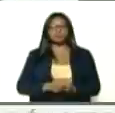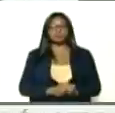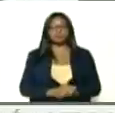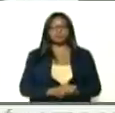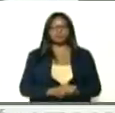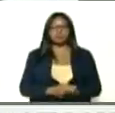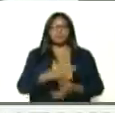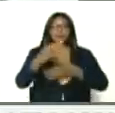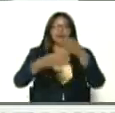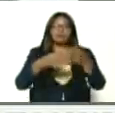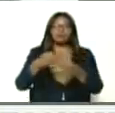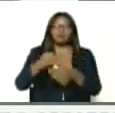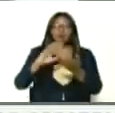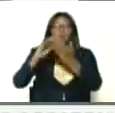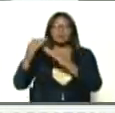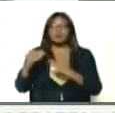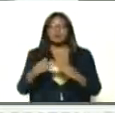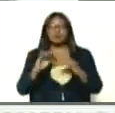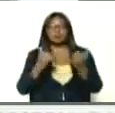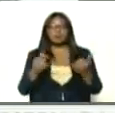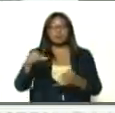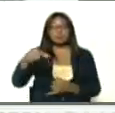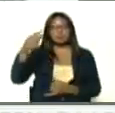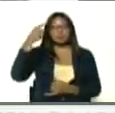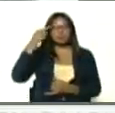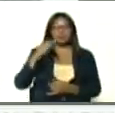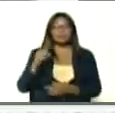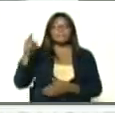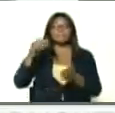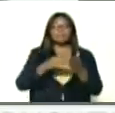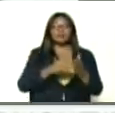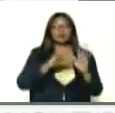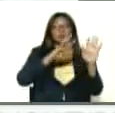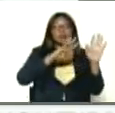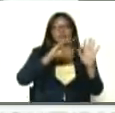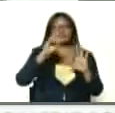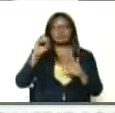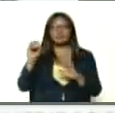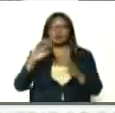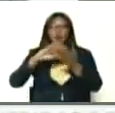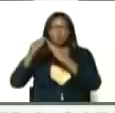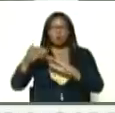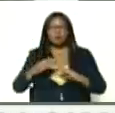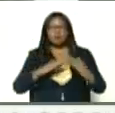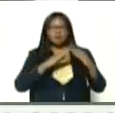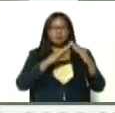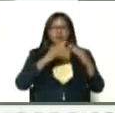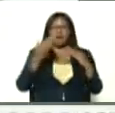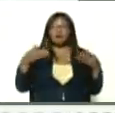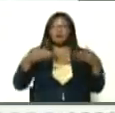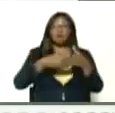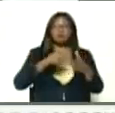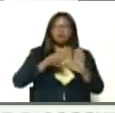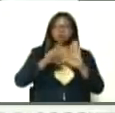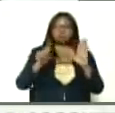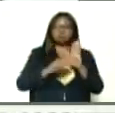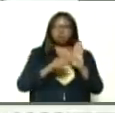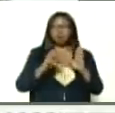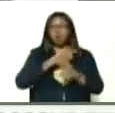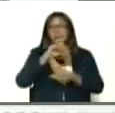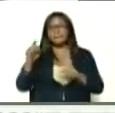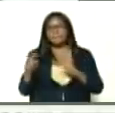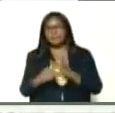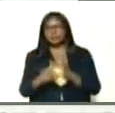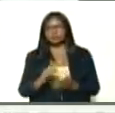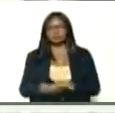hablando de comunas, es que ya, al día de hoy, en más de mil novecientas, comunas, tenemos los equipos, promotores, constituidos, recuérdese, que